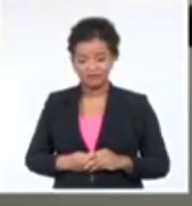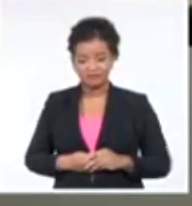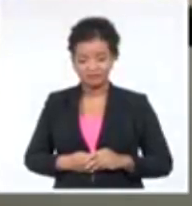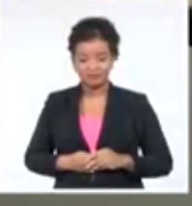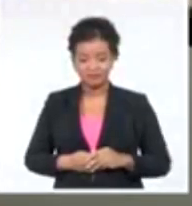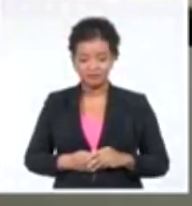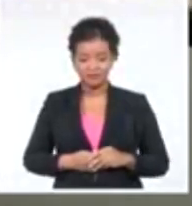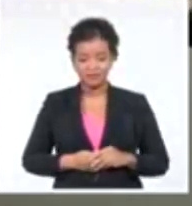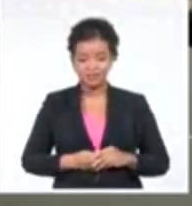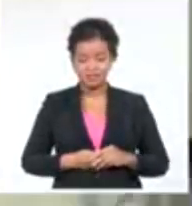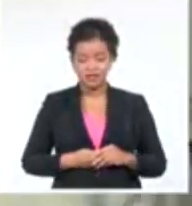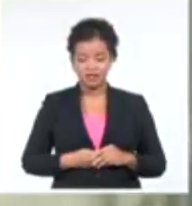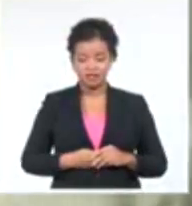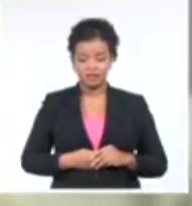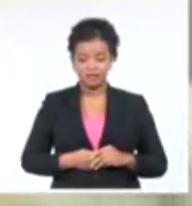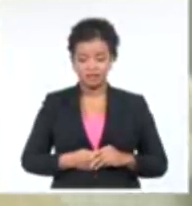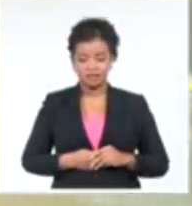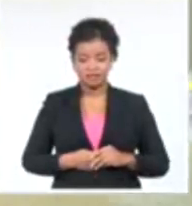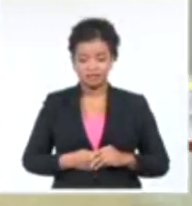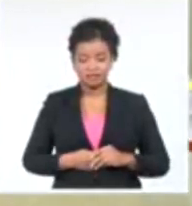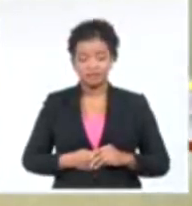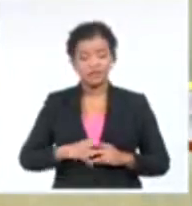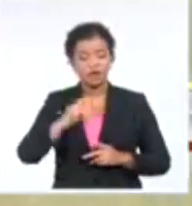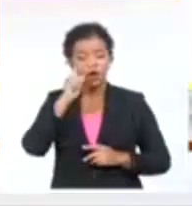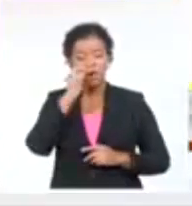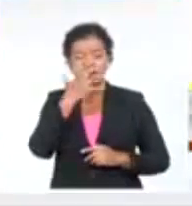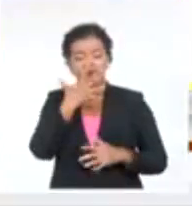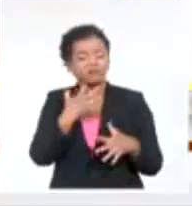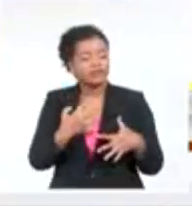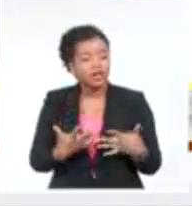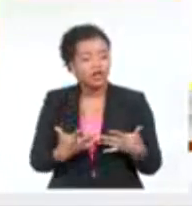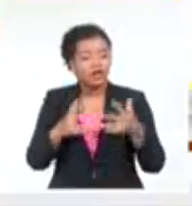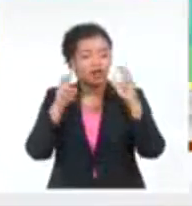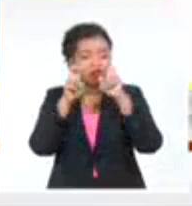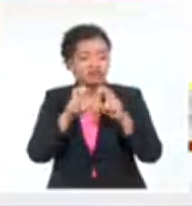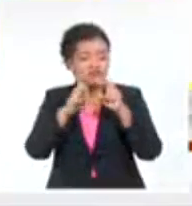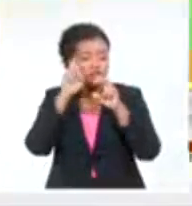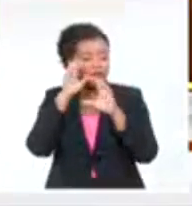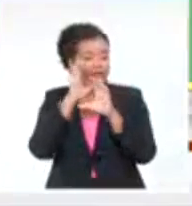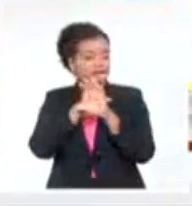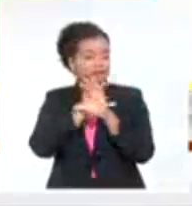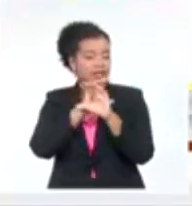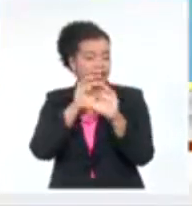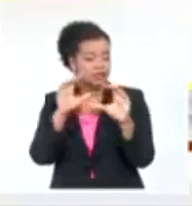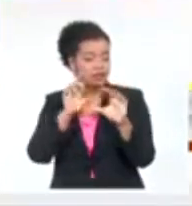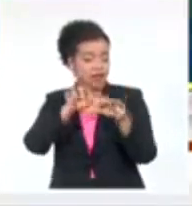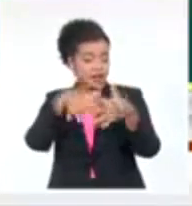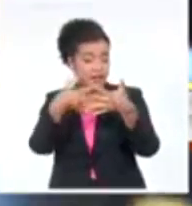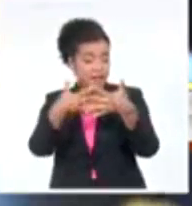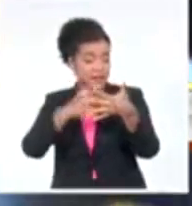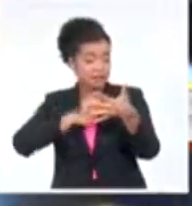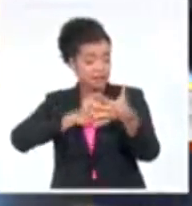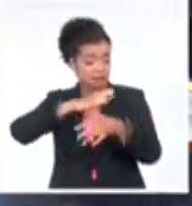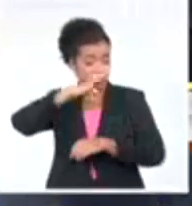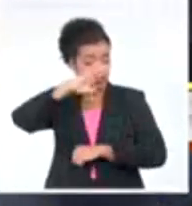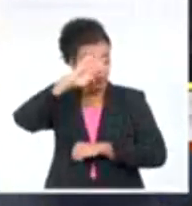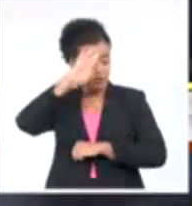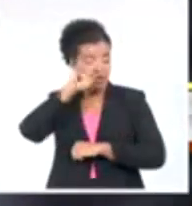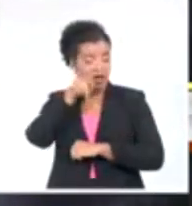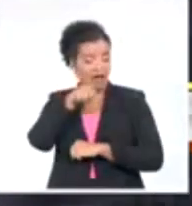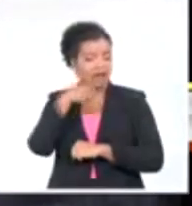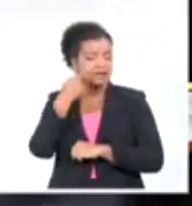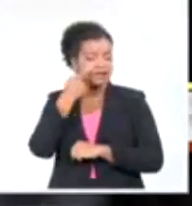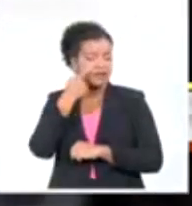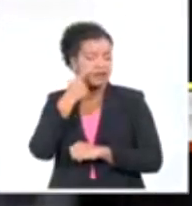Entre las pasiones de Orestes Chávez está la investigación científica. Desde la aprobación de las MIPIMES en Cuba, su interés fue el de irrumpir en el campo de las